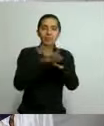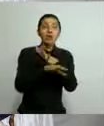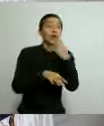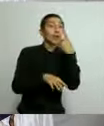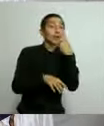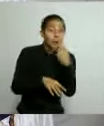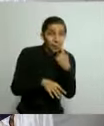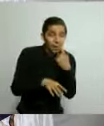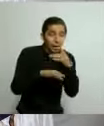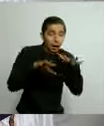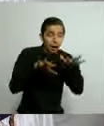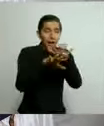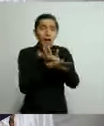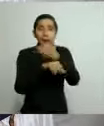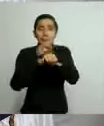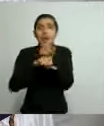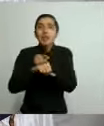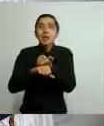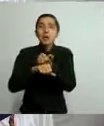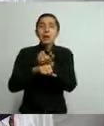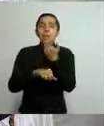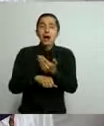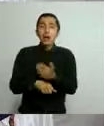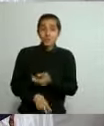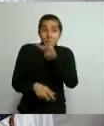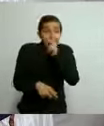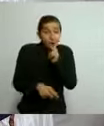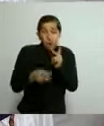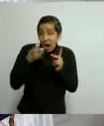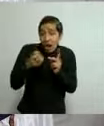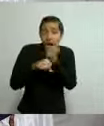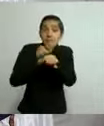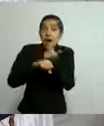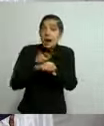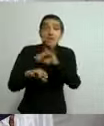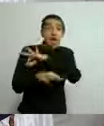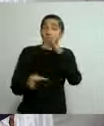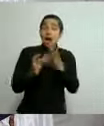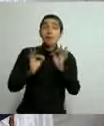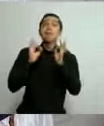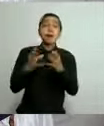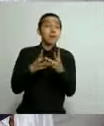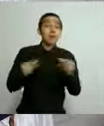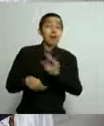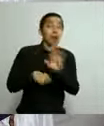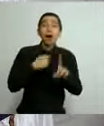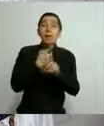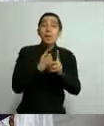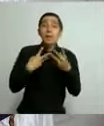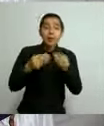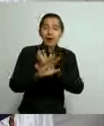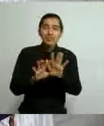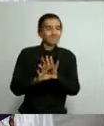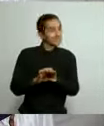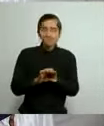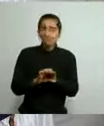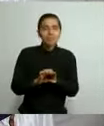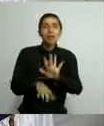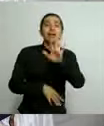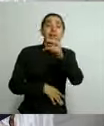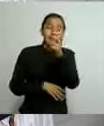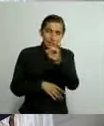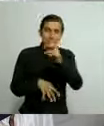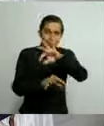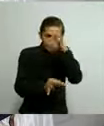rojo a amarillo. No significa que ya se resolvió y que ya no hay riesgo. No, cumplió con